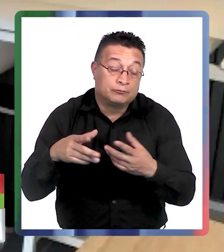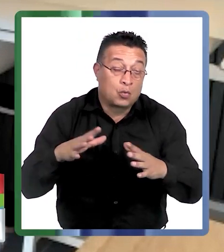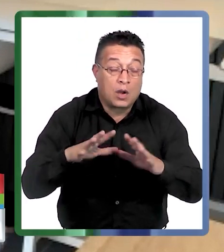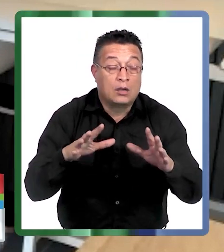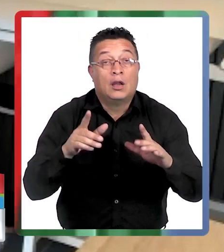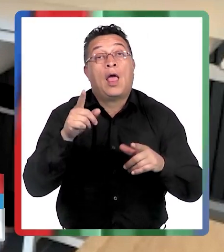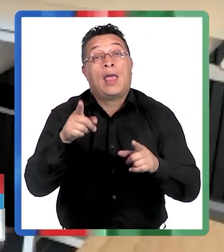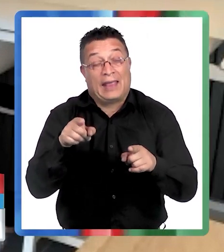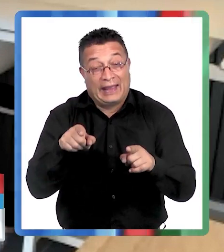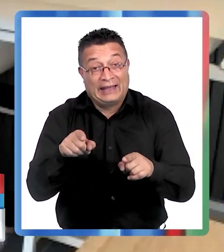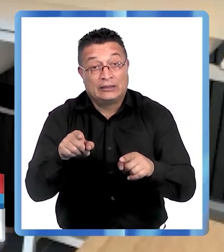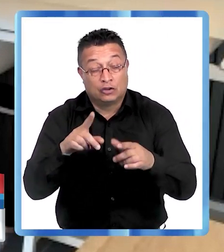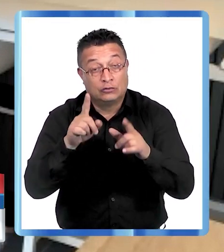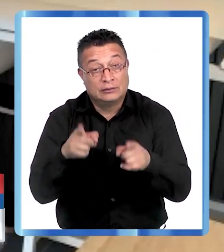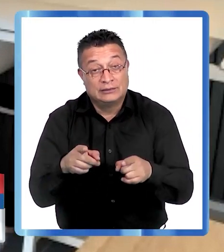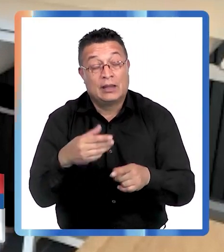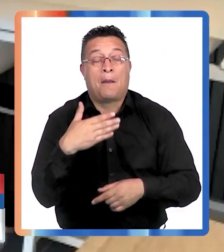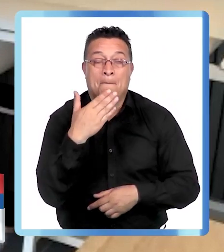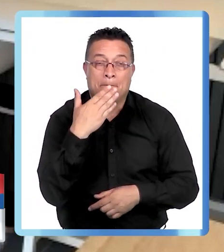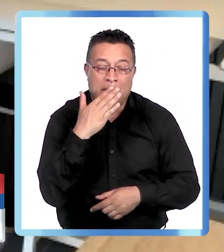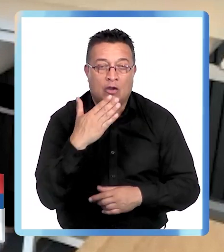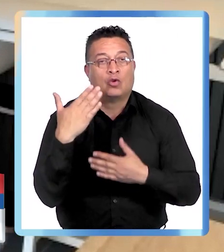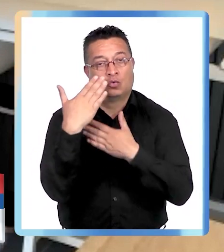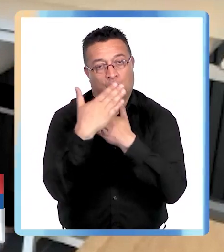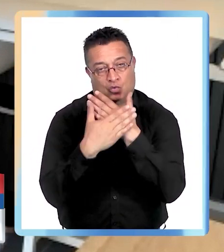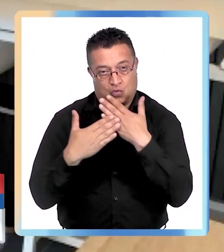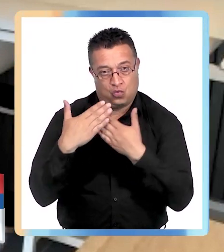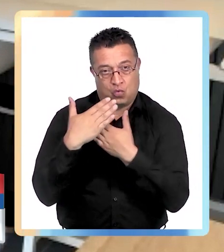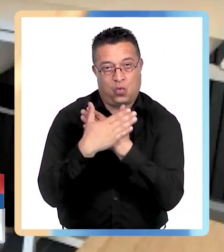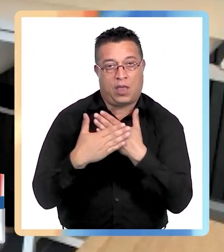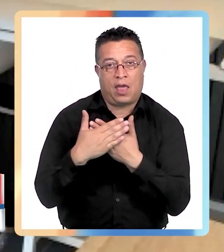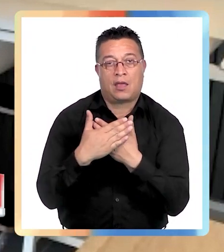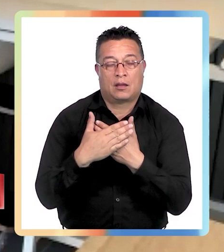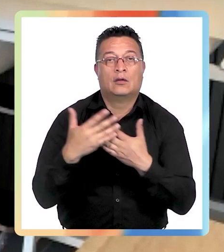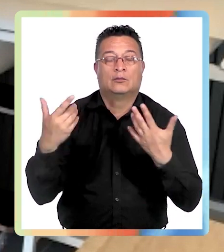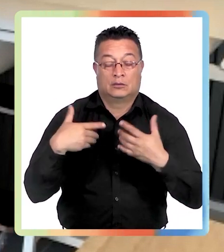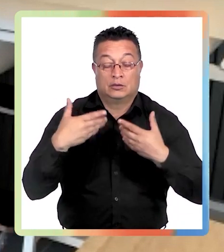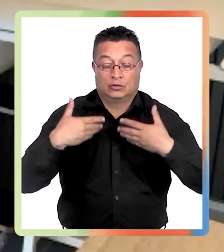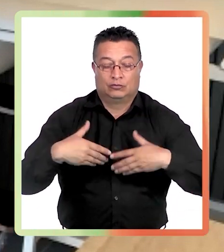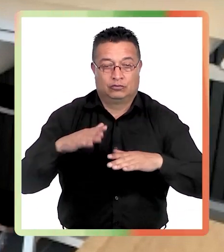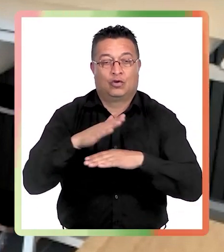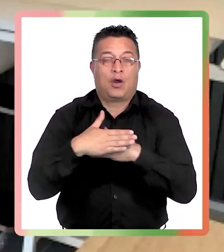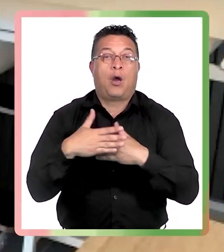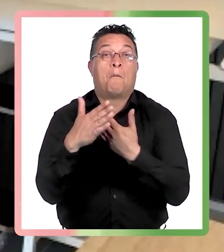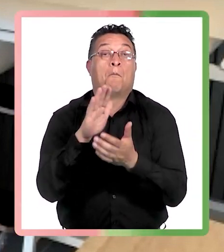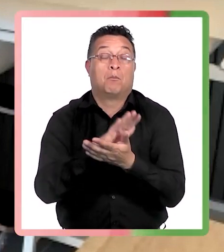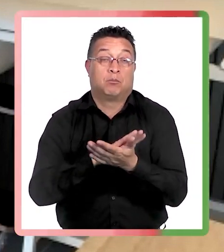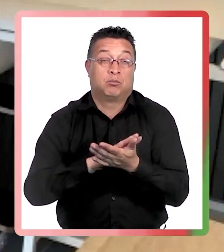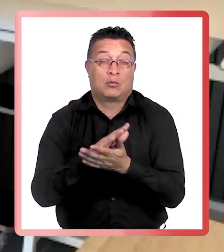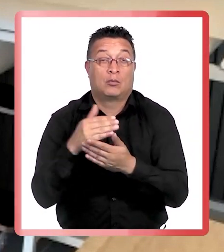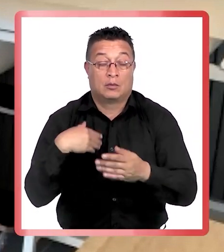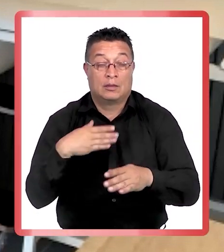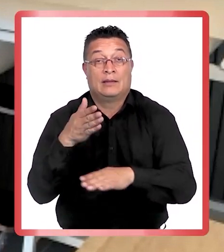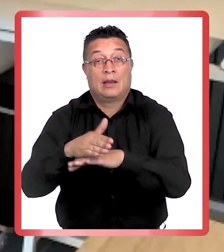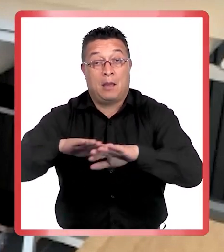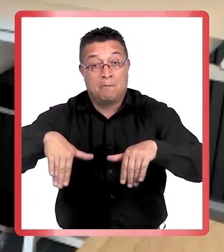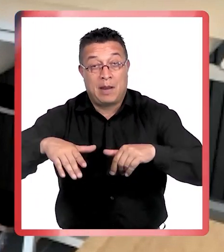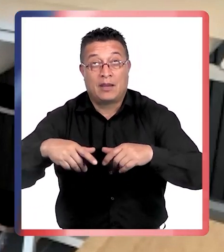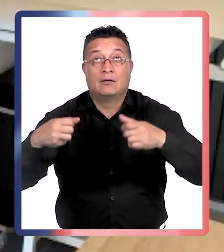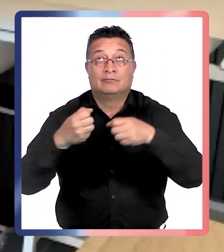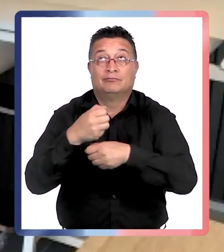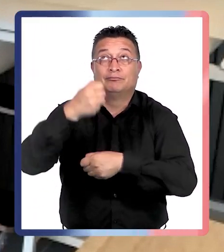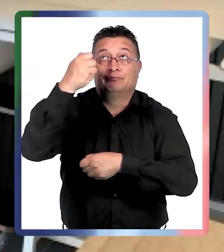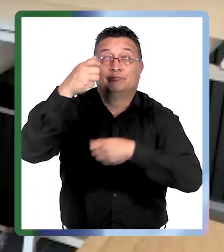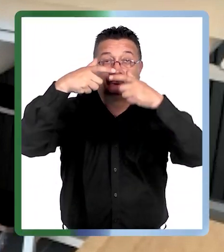Y en esos casos, es simplemente cuidarse con protecciones físicas, que pueden ser, por ejemplo, si uno está en la playa, estar bajo el